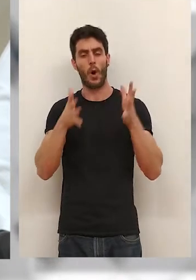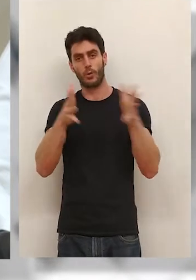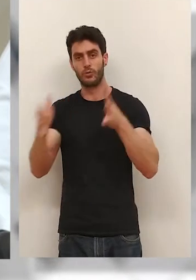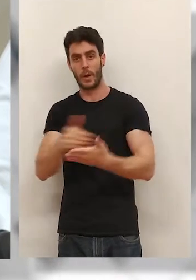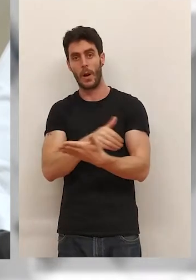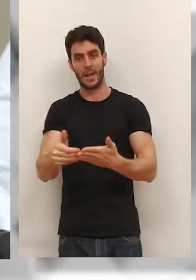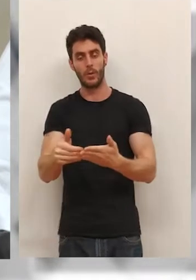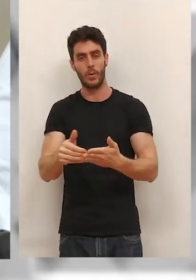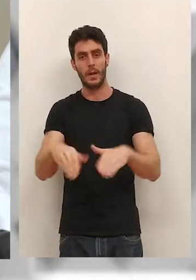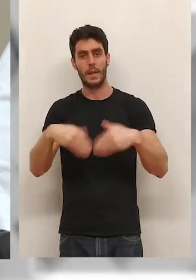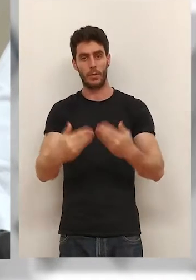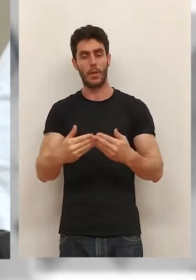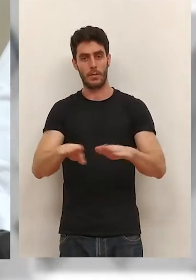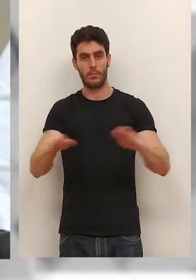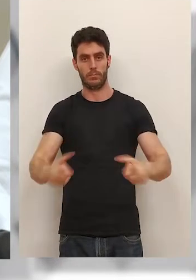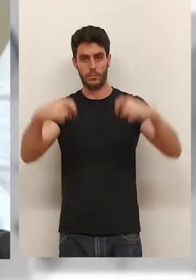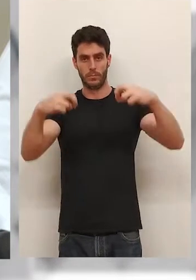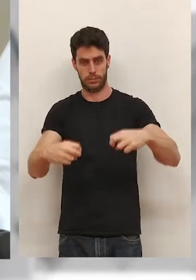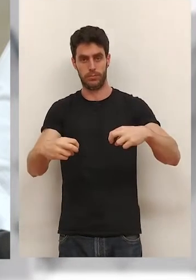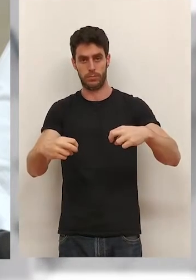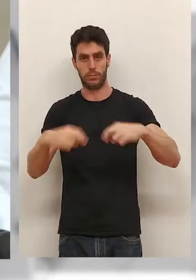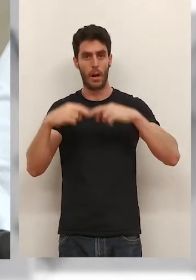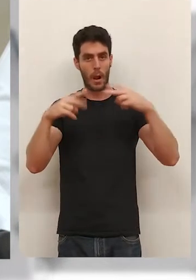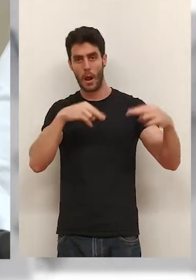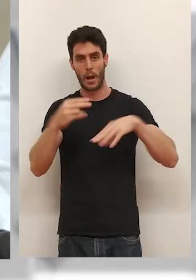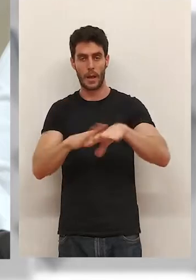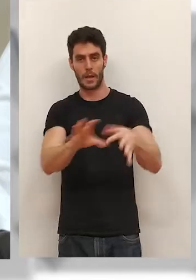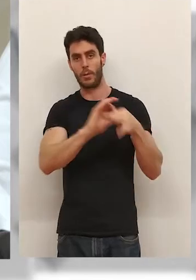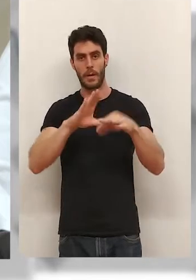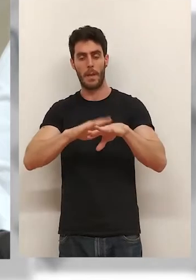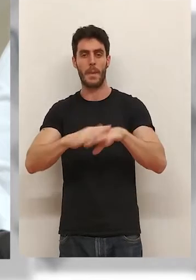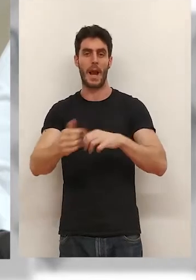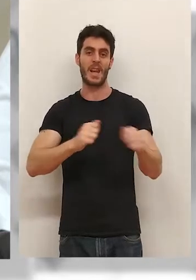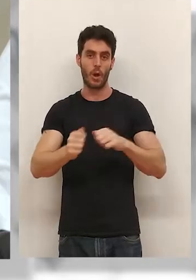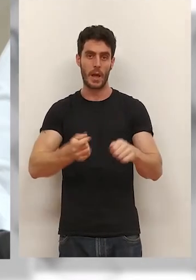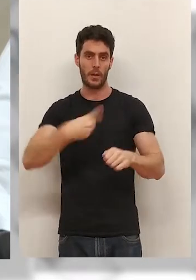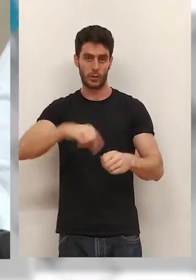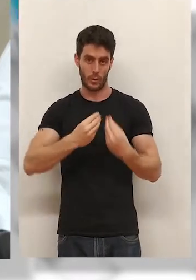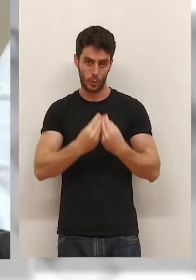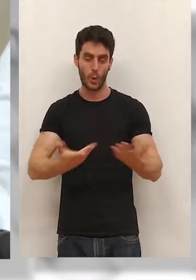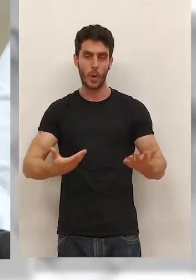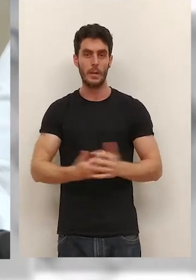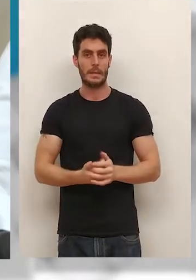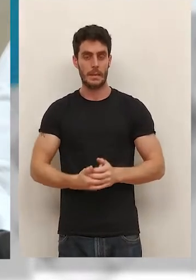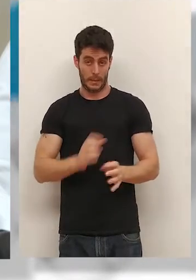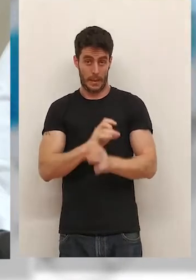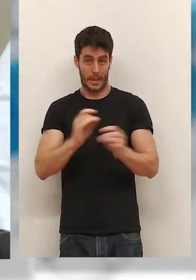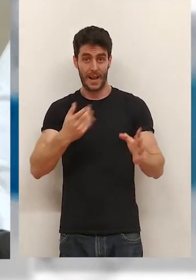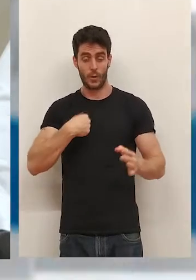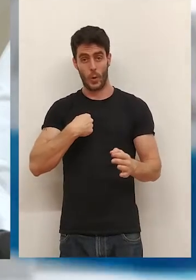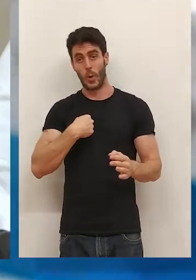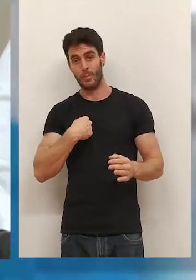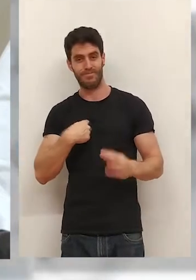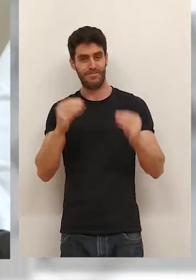se sentaría a hablar con nosotros, a negociar con nosotros y por tanto pues no te sé decir la